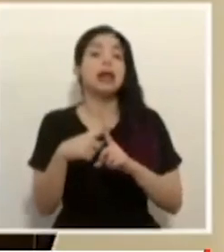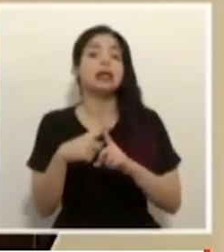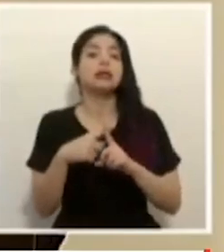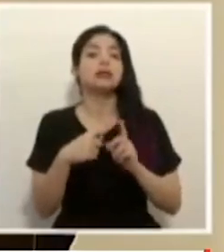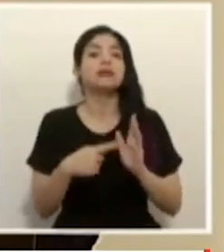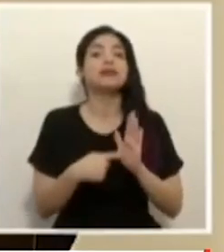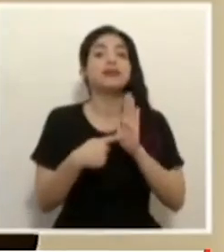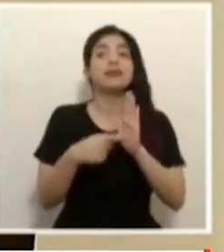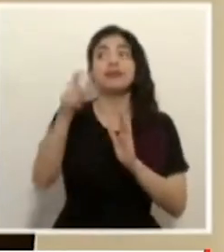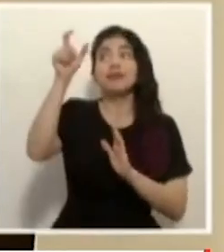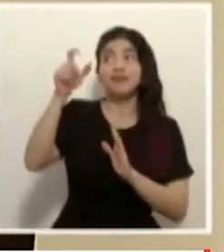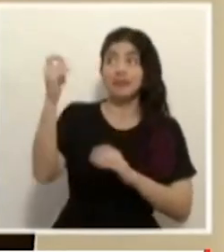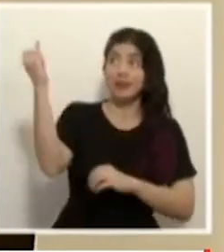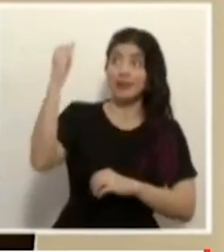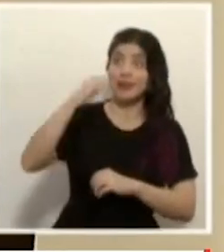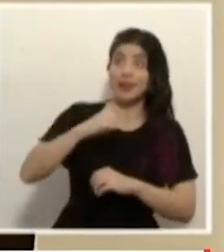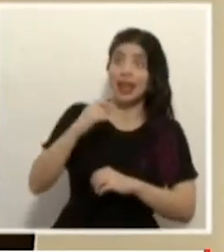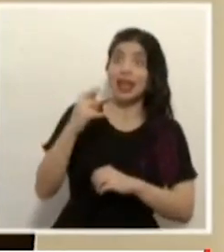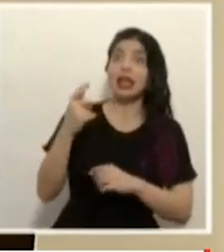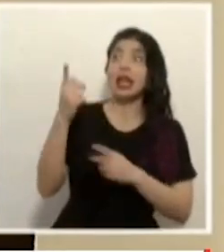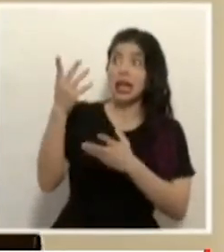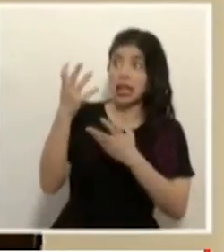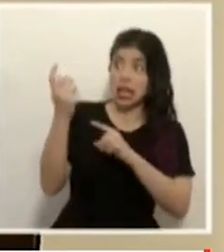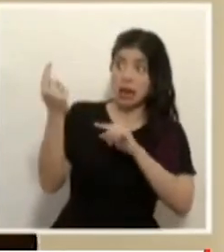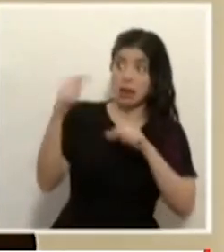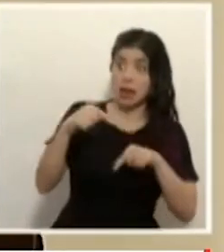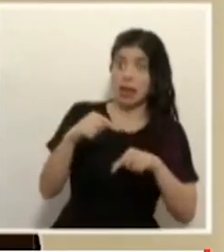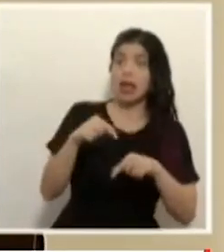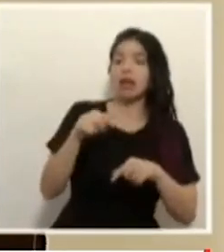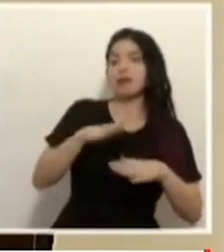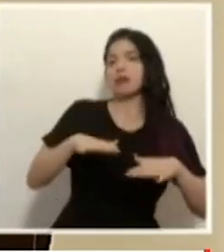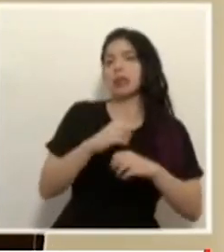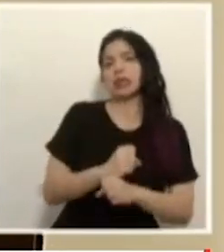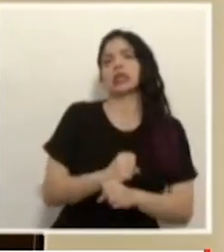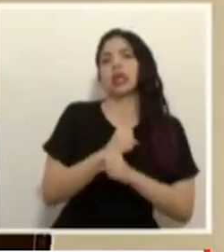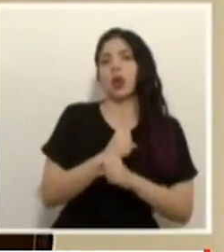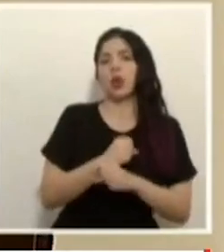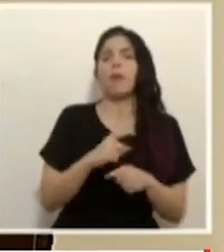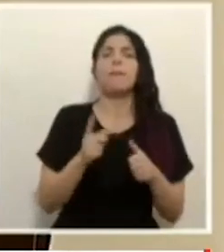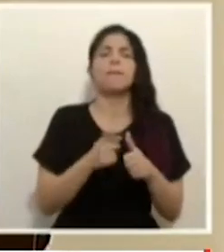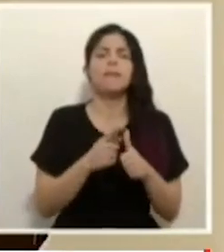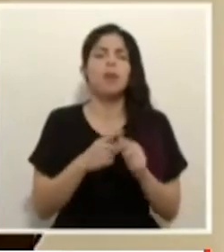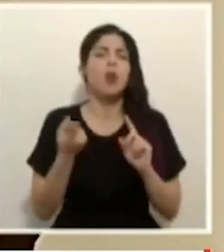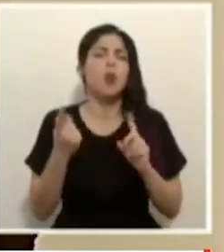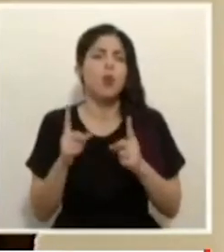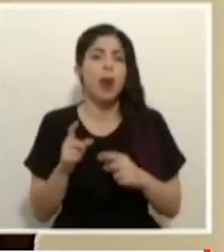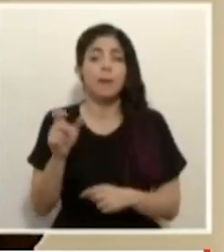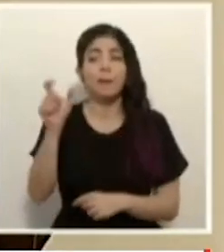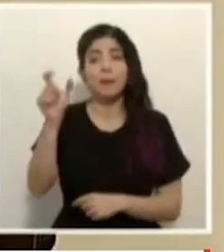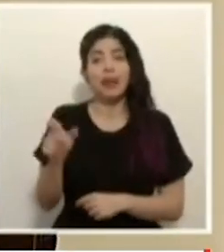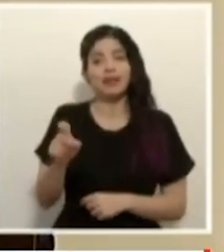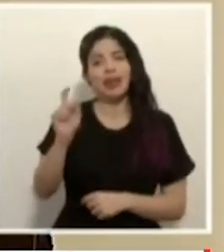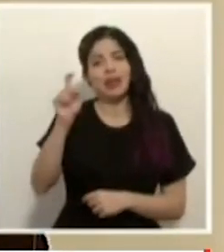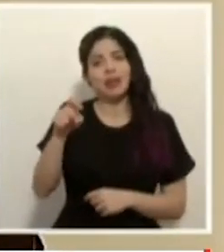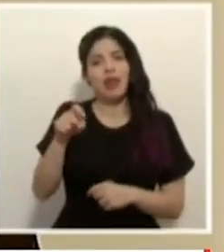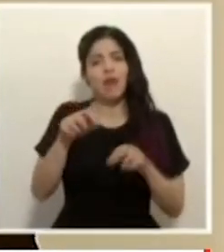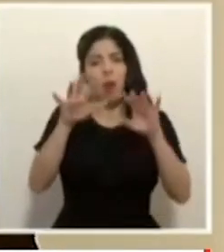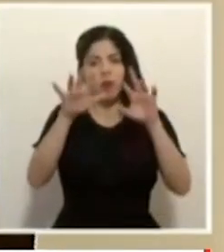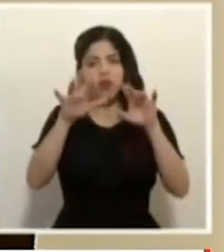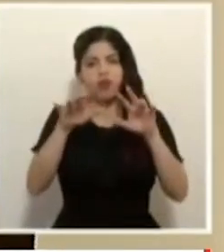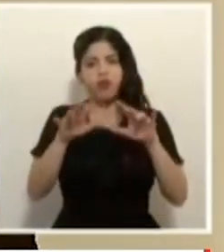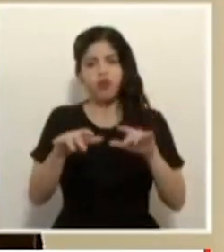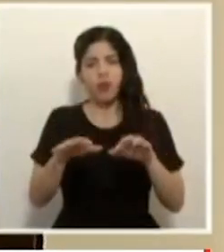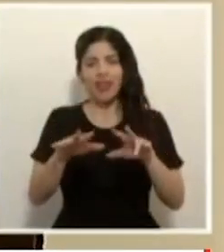a esos viajeros de que venir a Costa Rica es una decisión segura. Primero, esas personas tendrán que llenar un formulario